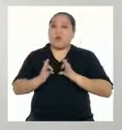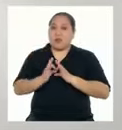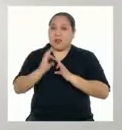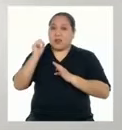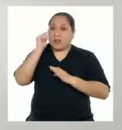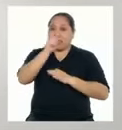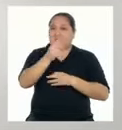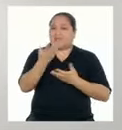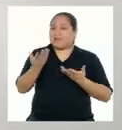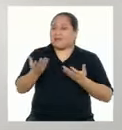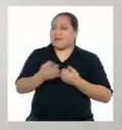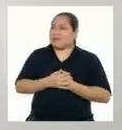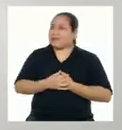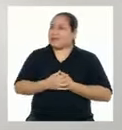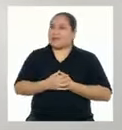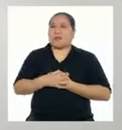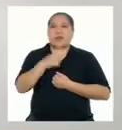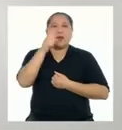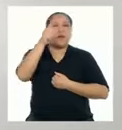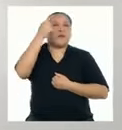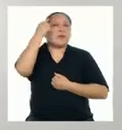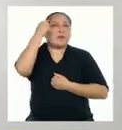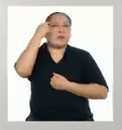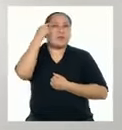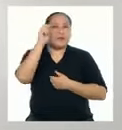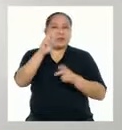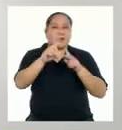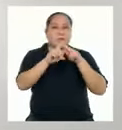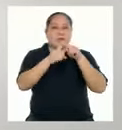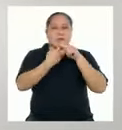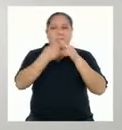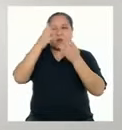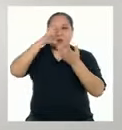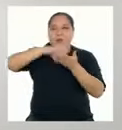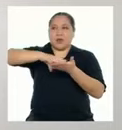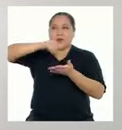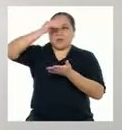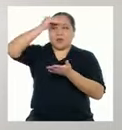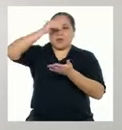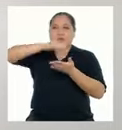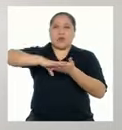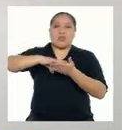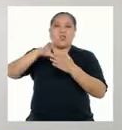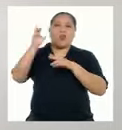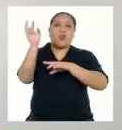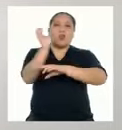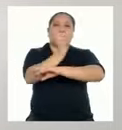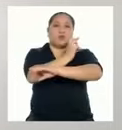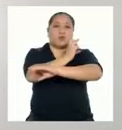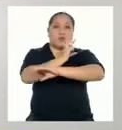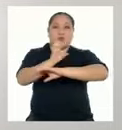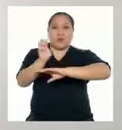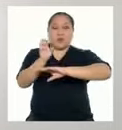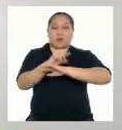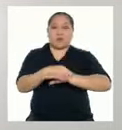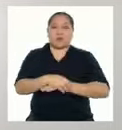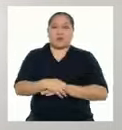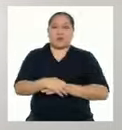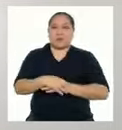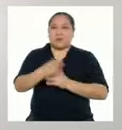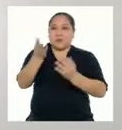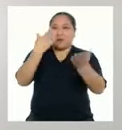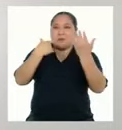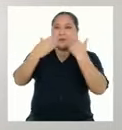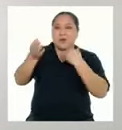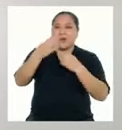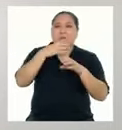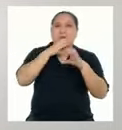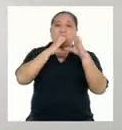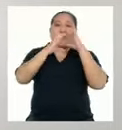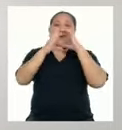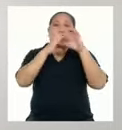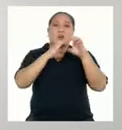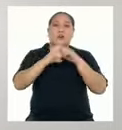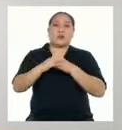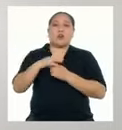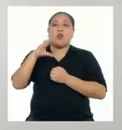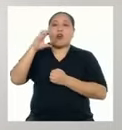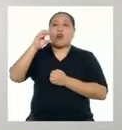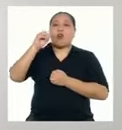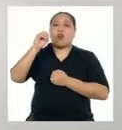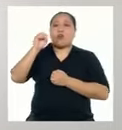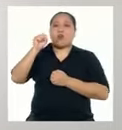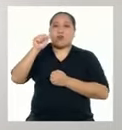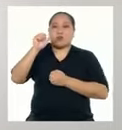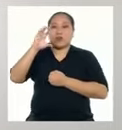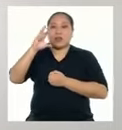Sí ¿Qué les parece si comenzamos aprendiendo sobre los poemas? Vamos a conversar con Oscar